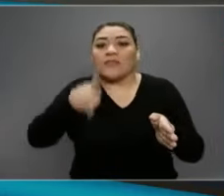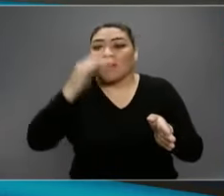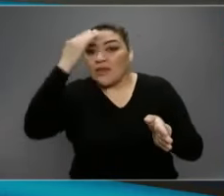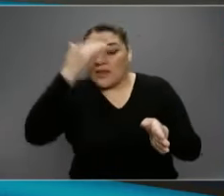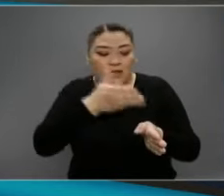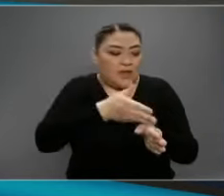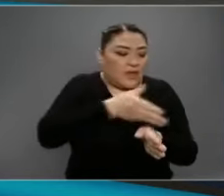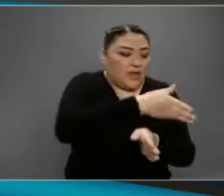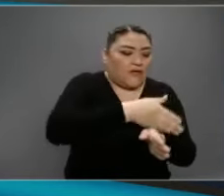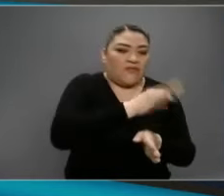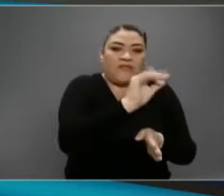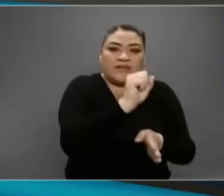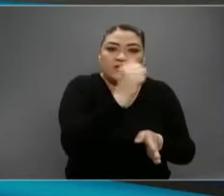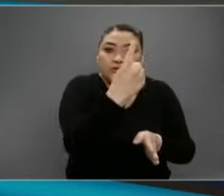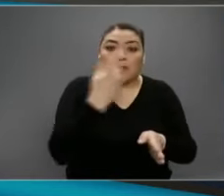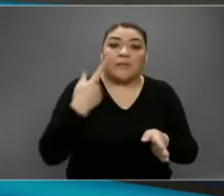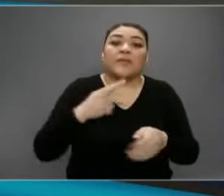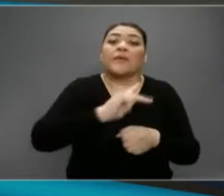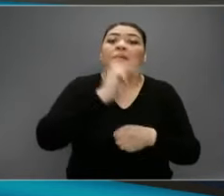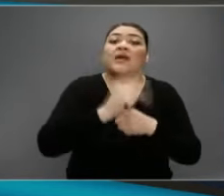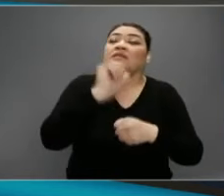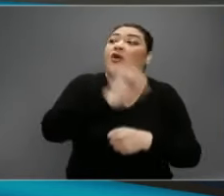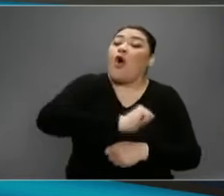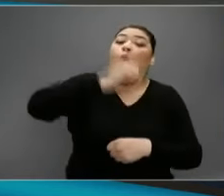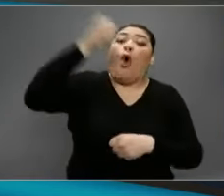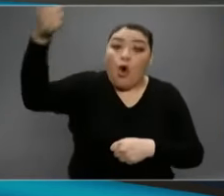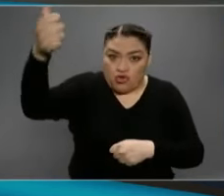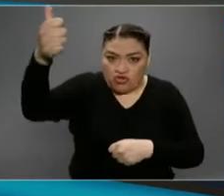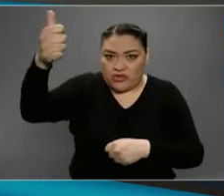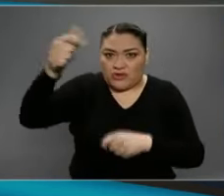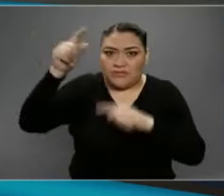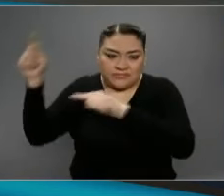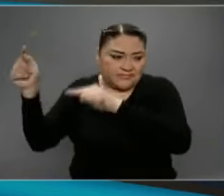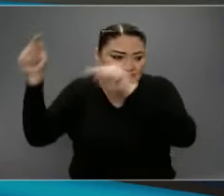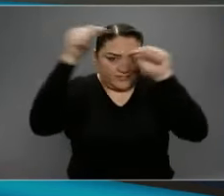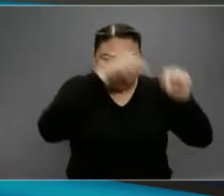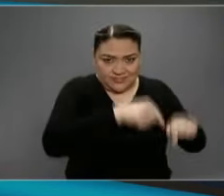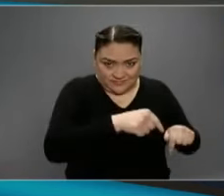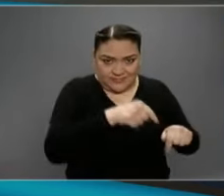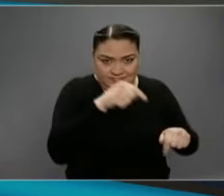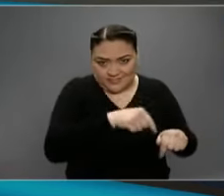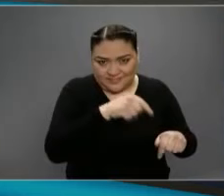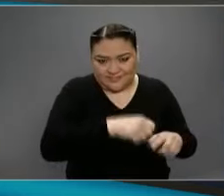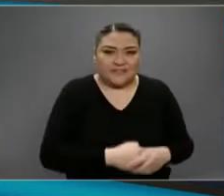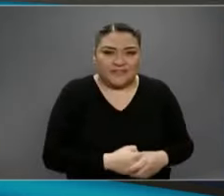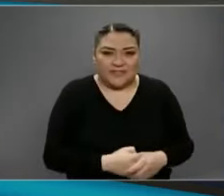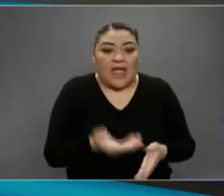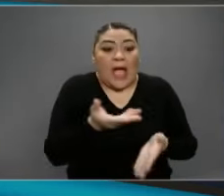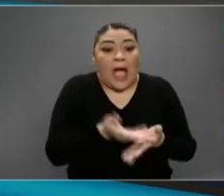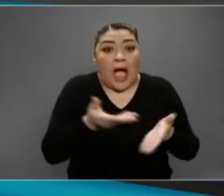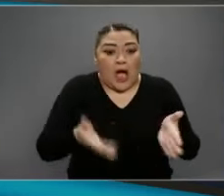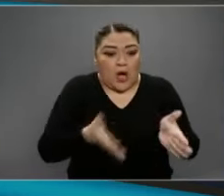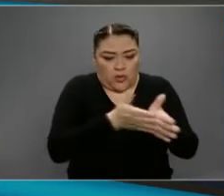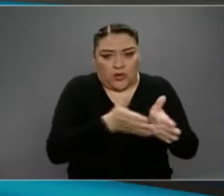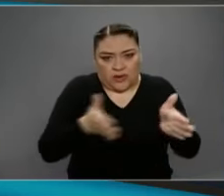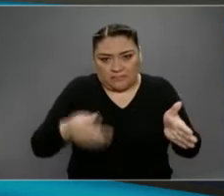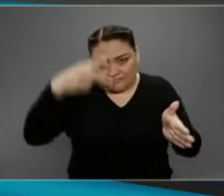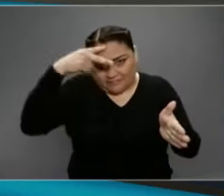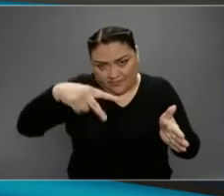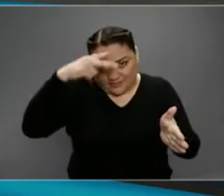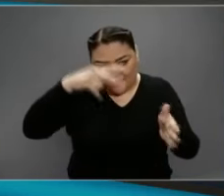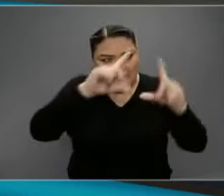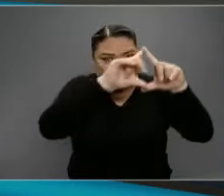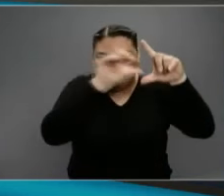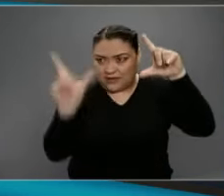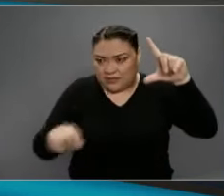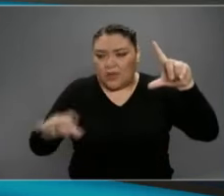identificar a todos aquellos que vinieran del exterior con potencial cuadro de coronavirus. Ahora que ya tenemos el coronavirus en